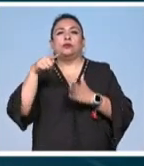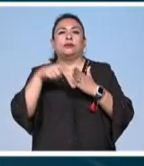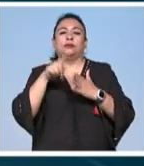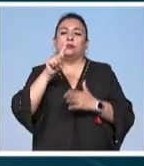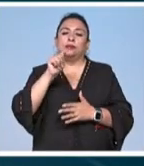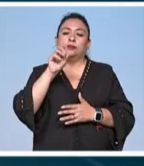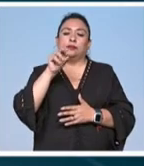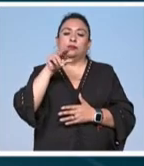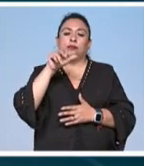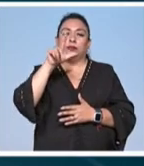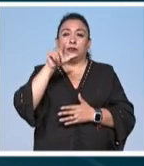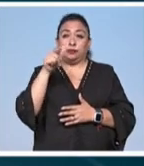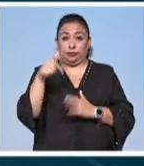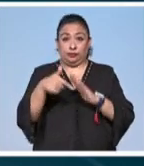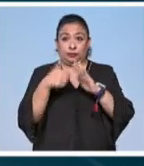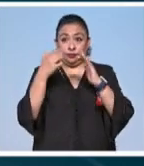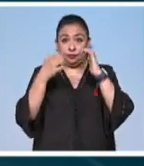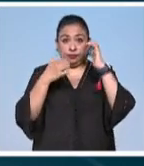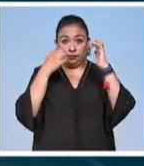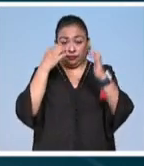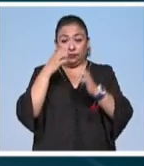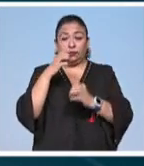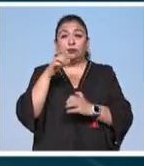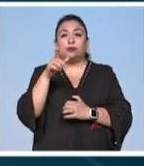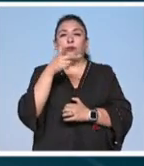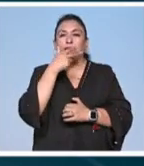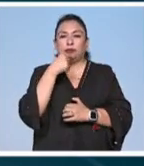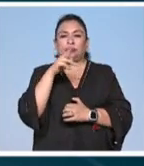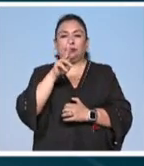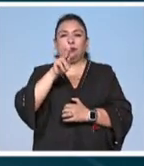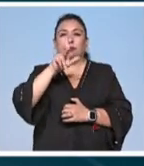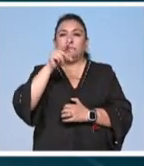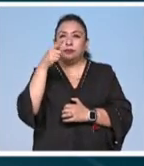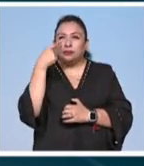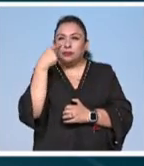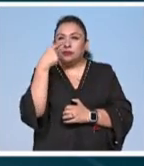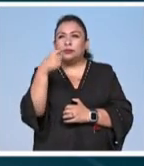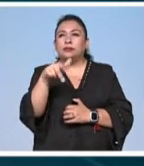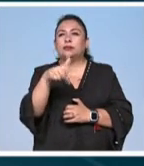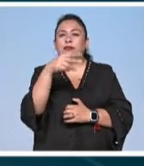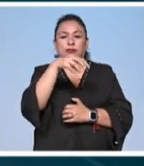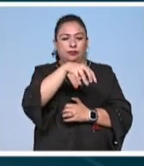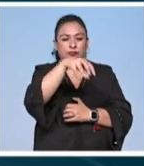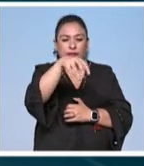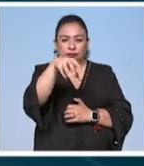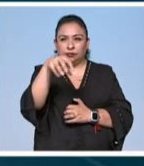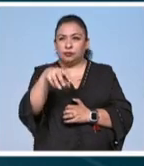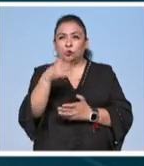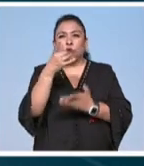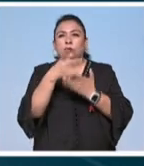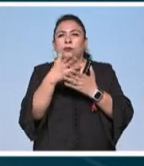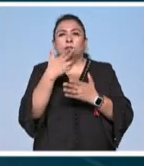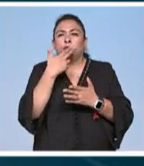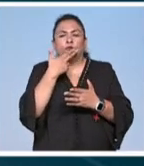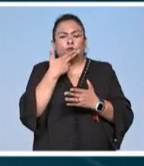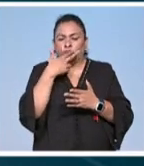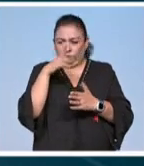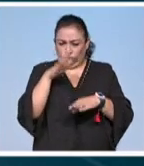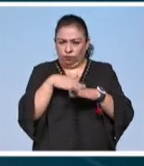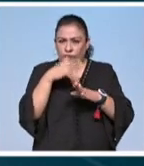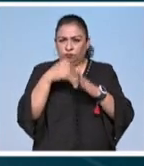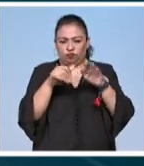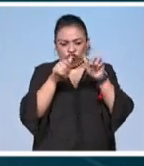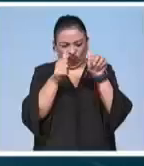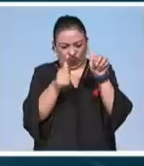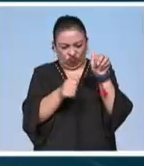en la muestra barro canelo pablo pajarito se pueden observar 13 piezas que van más allá de lo utilitario son